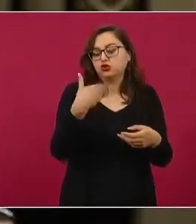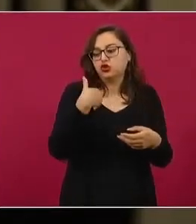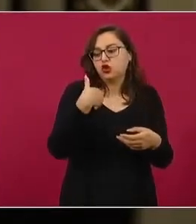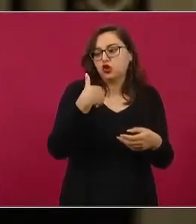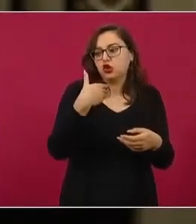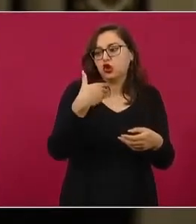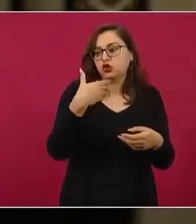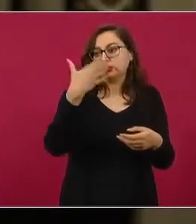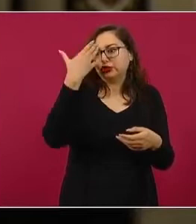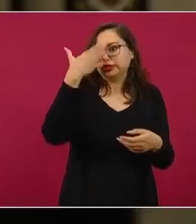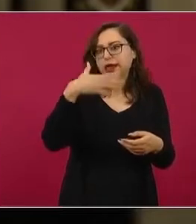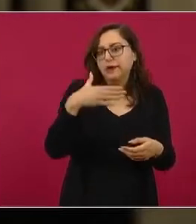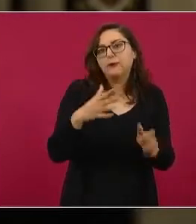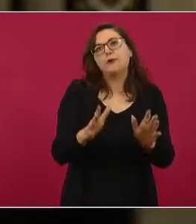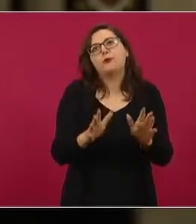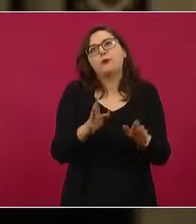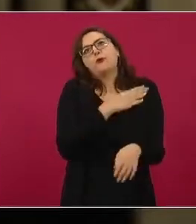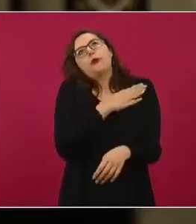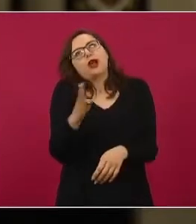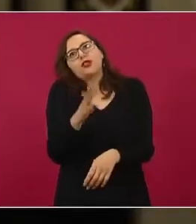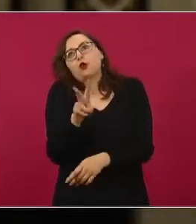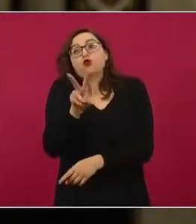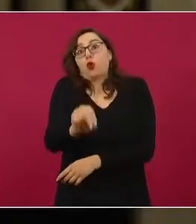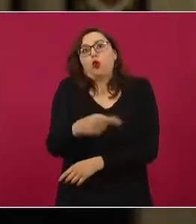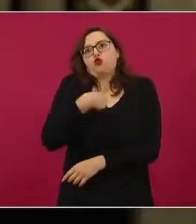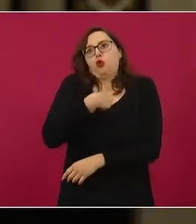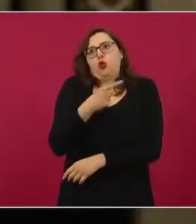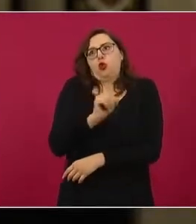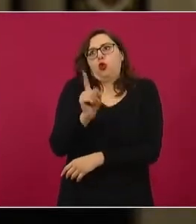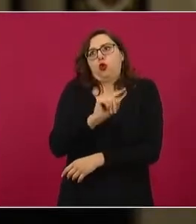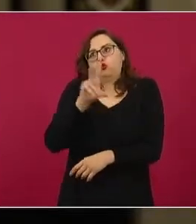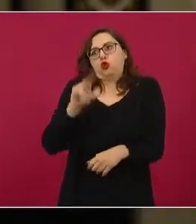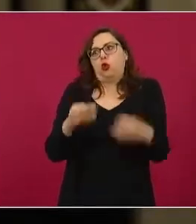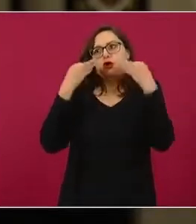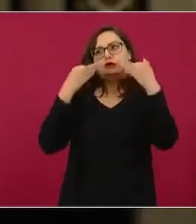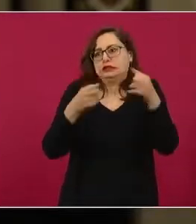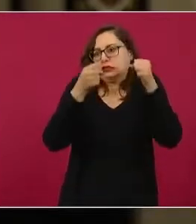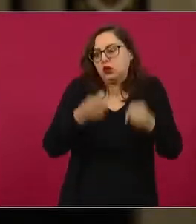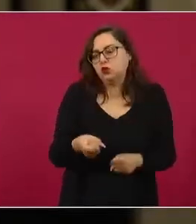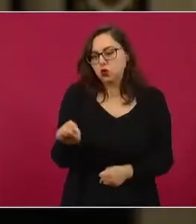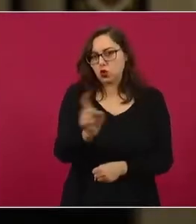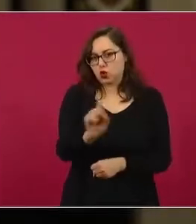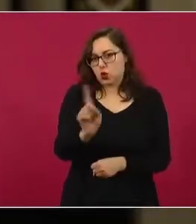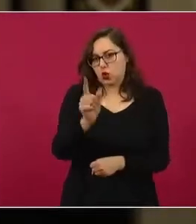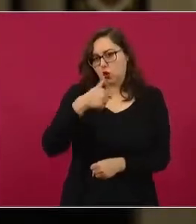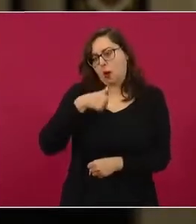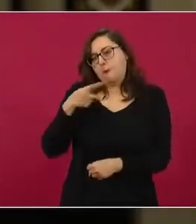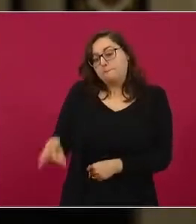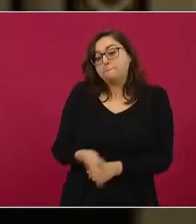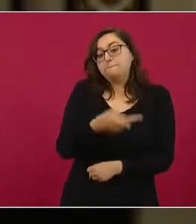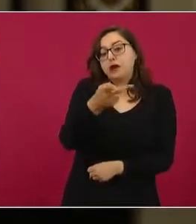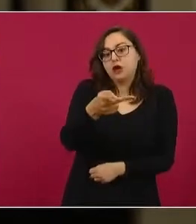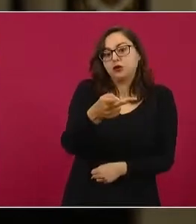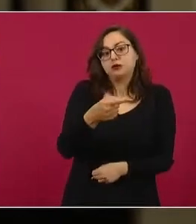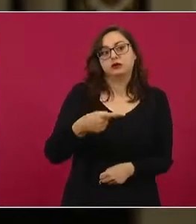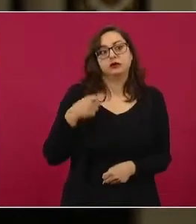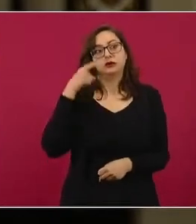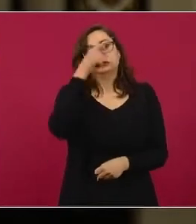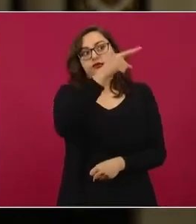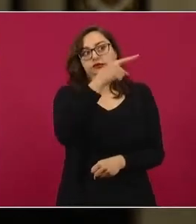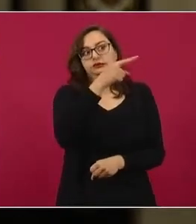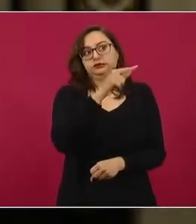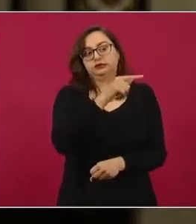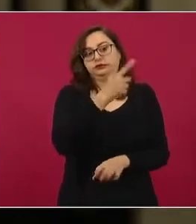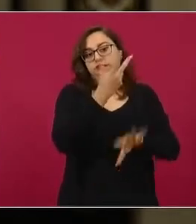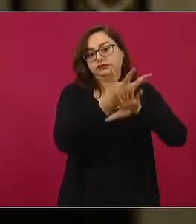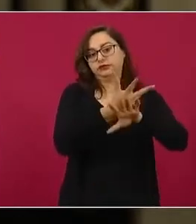por eso le pregunto a usted, si el Instituto de la Atención a Mexicanos en el Extranjero continuará o se va